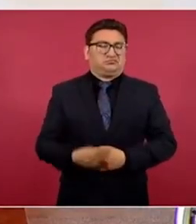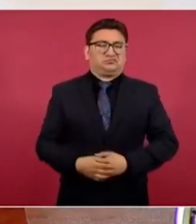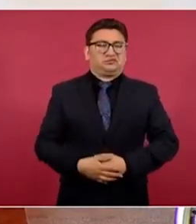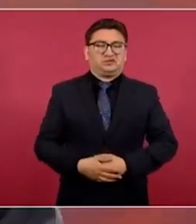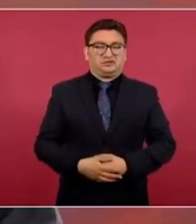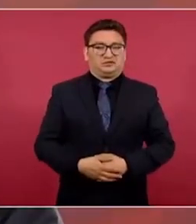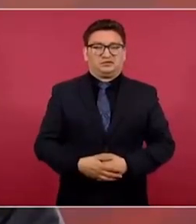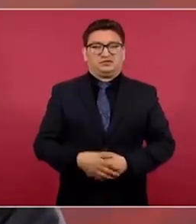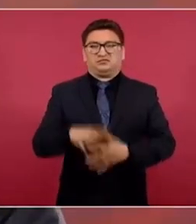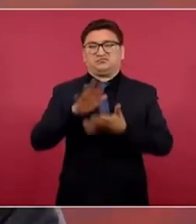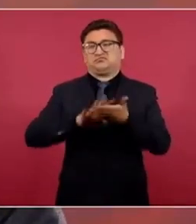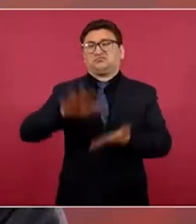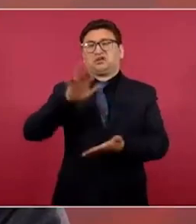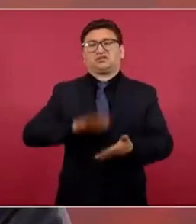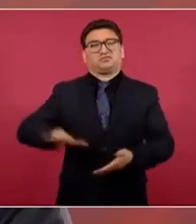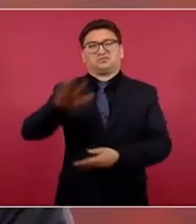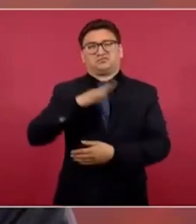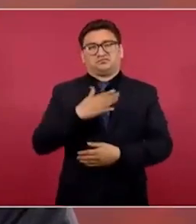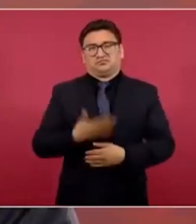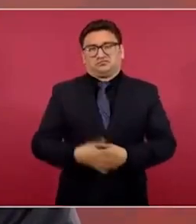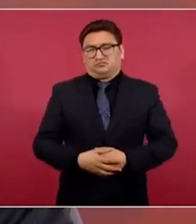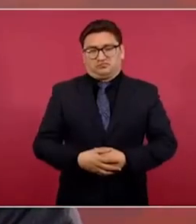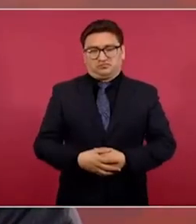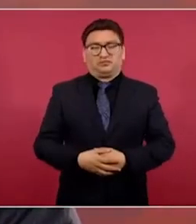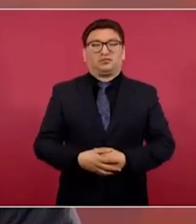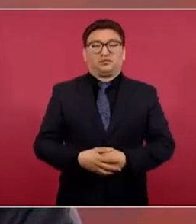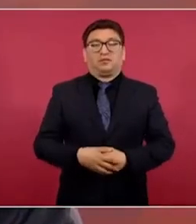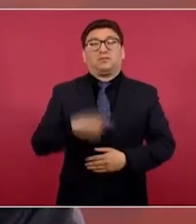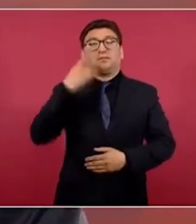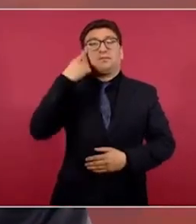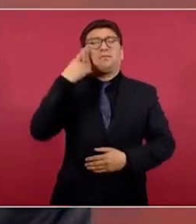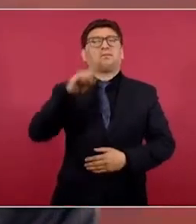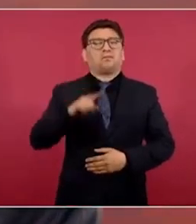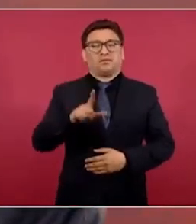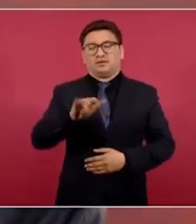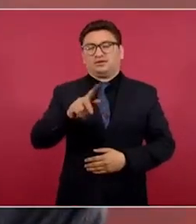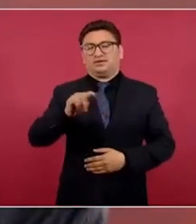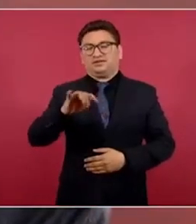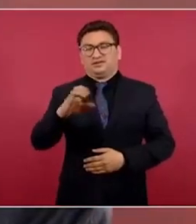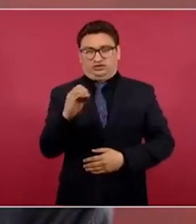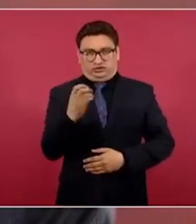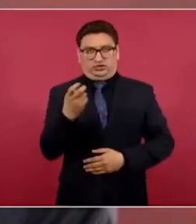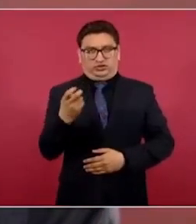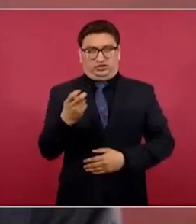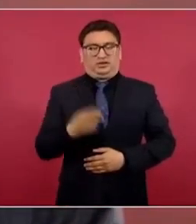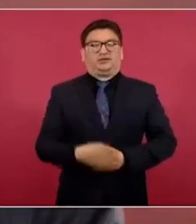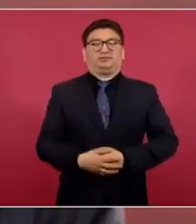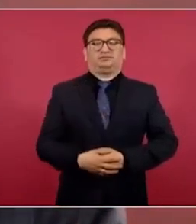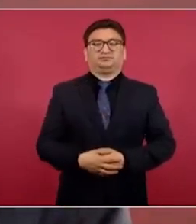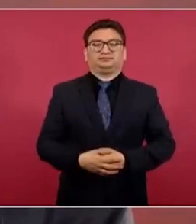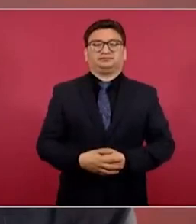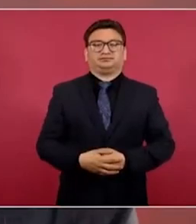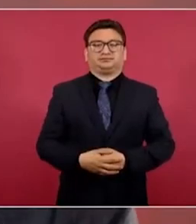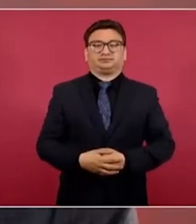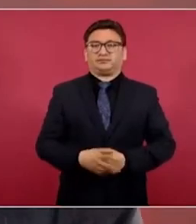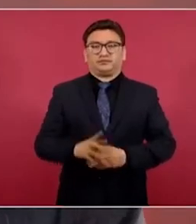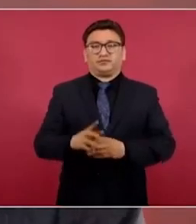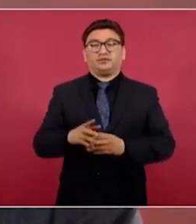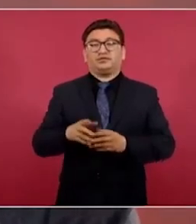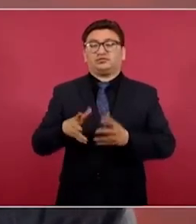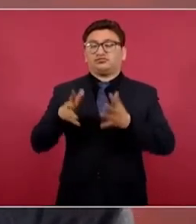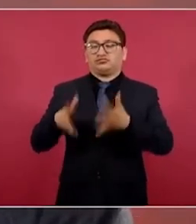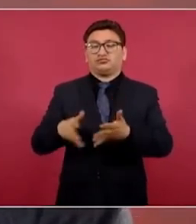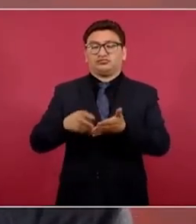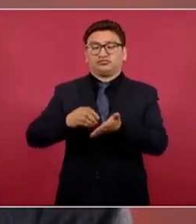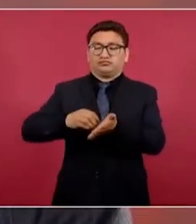es mayoría simple, para que el litio quede como propiedad